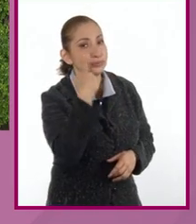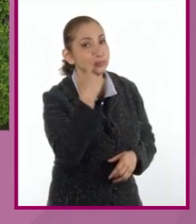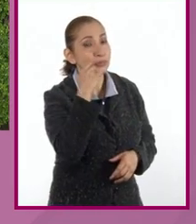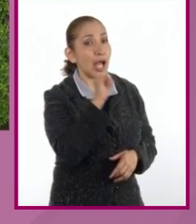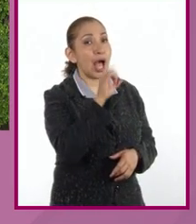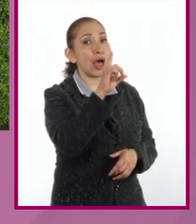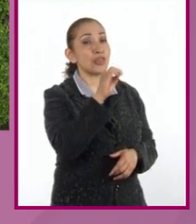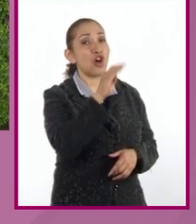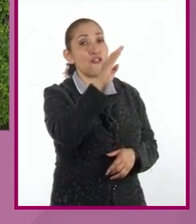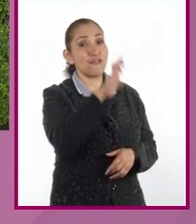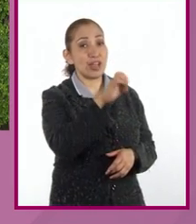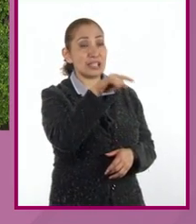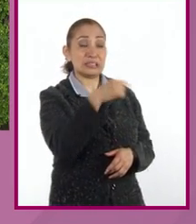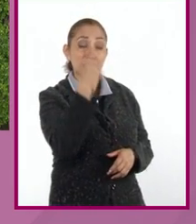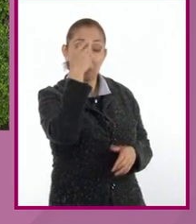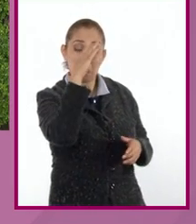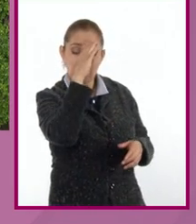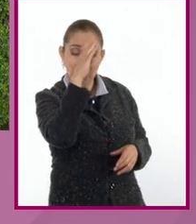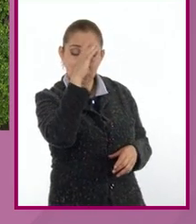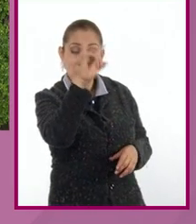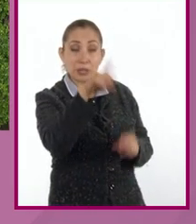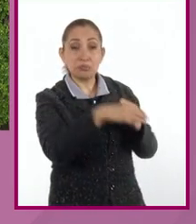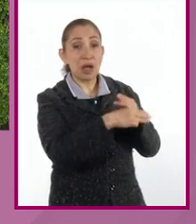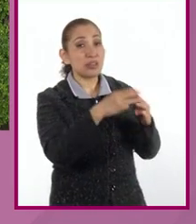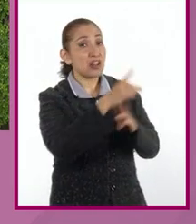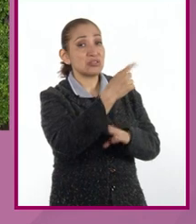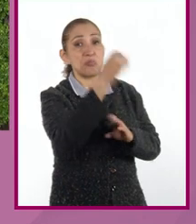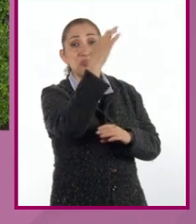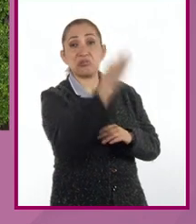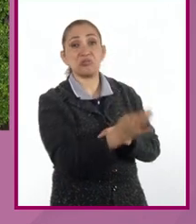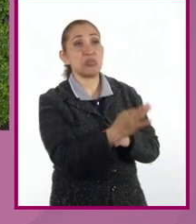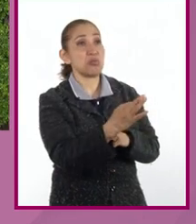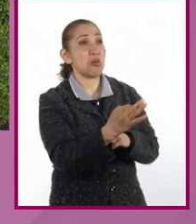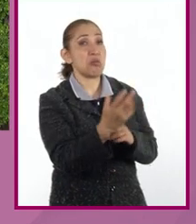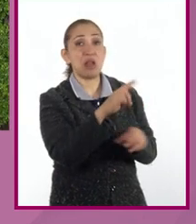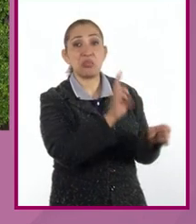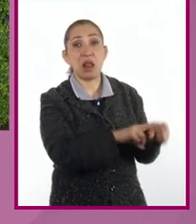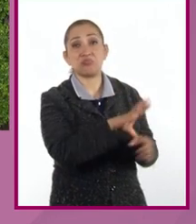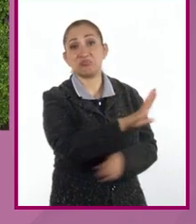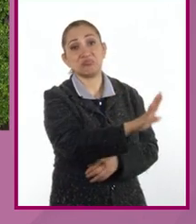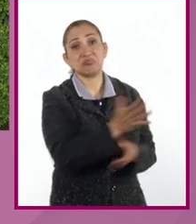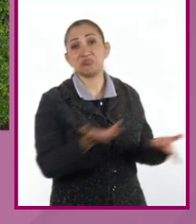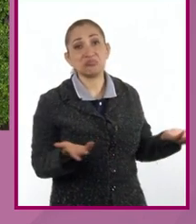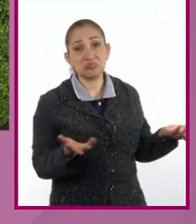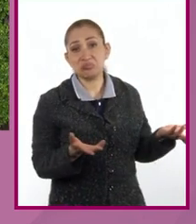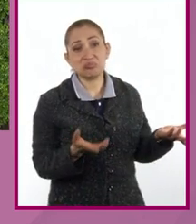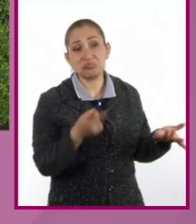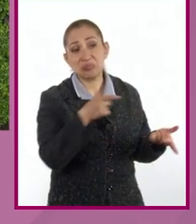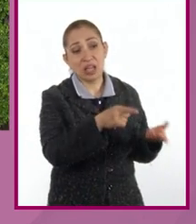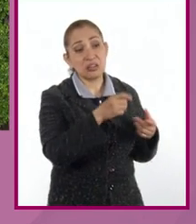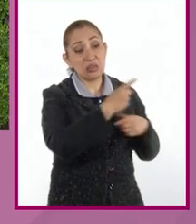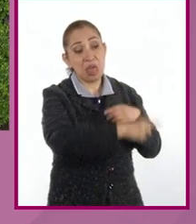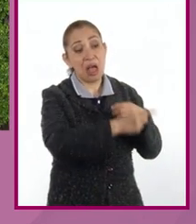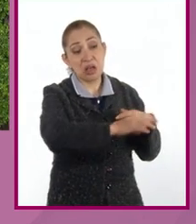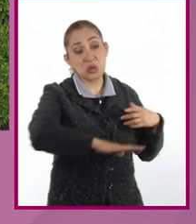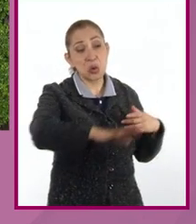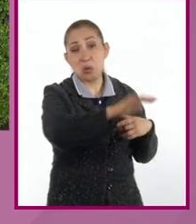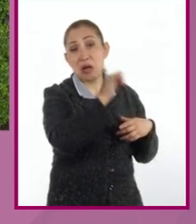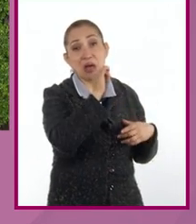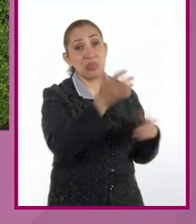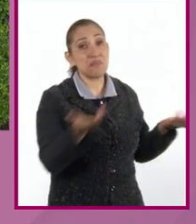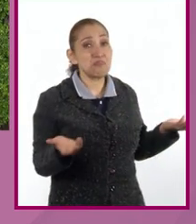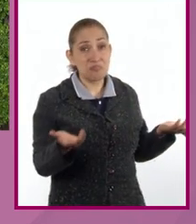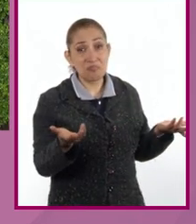el adobe yo pensaría que es un material 100% natural. Sí. Entonces yo creo que el impacto no es